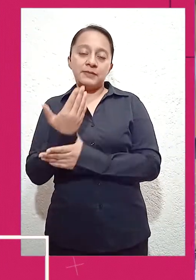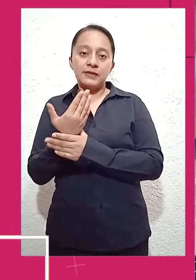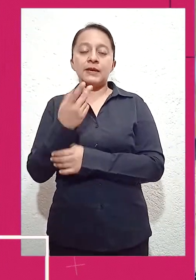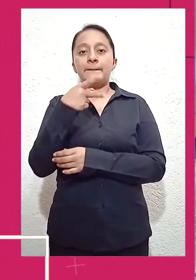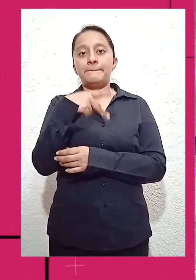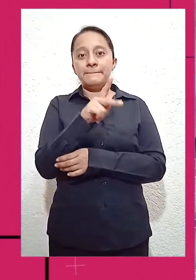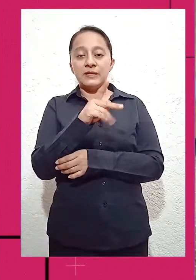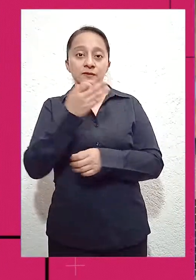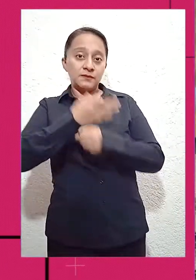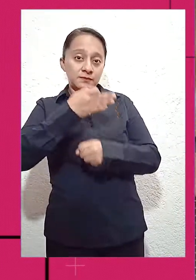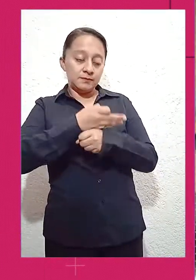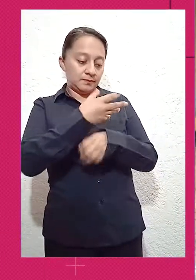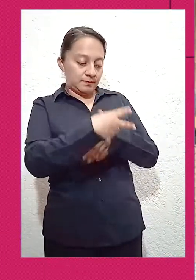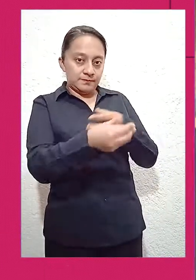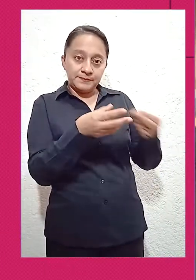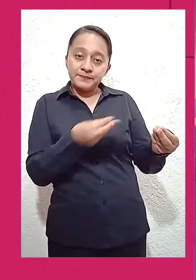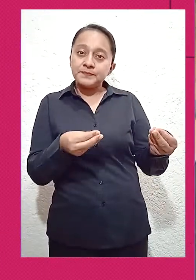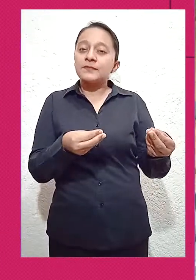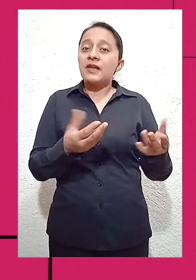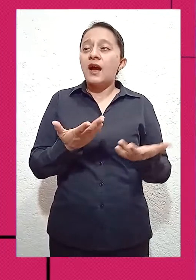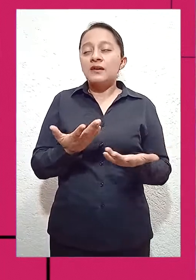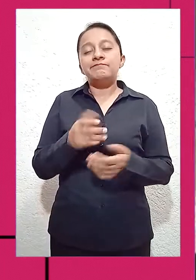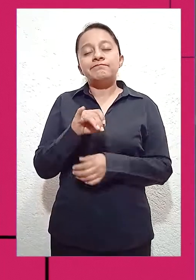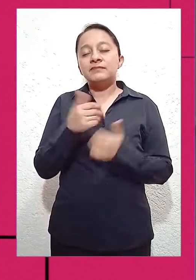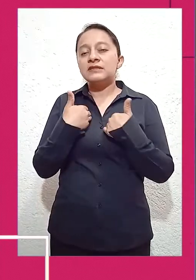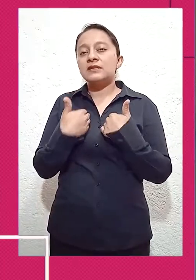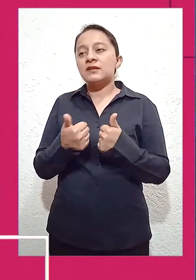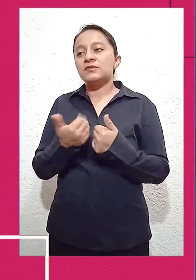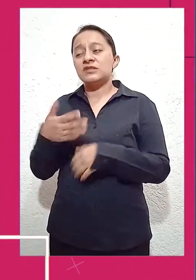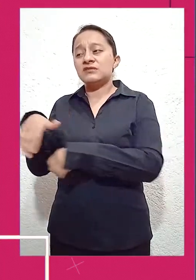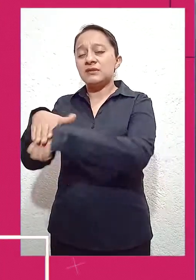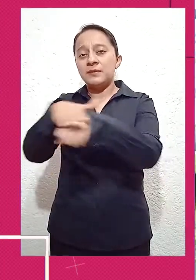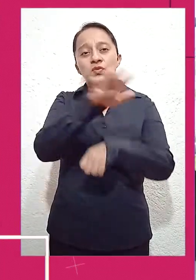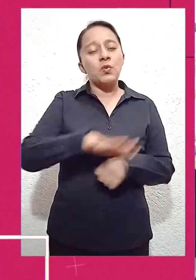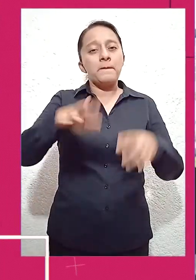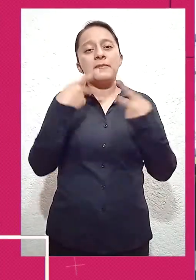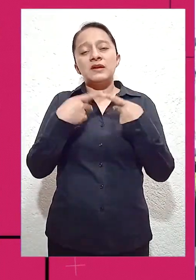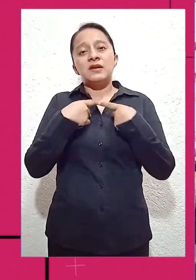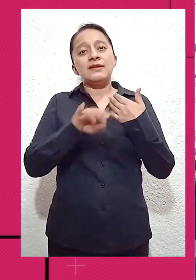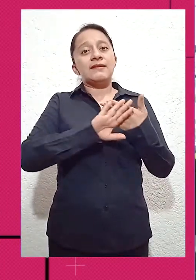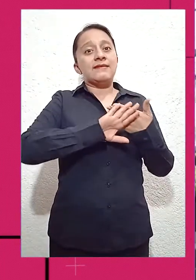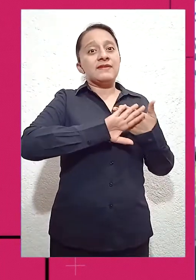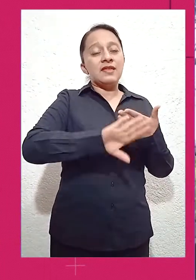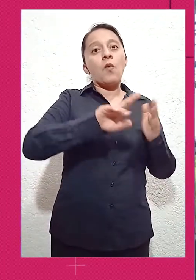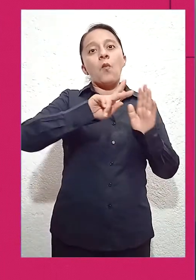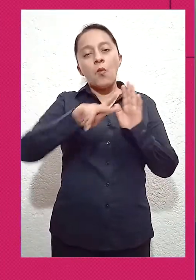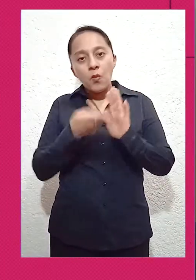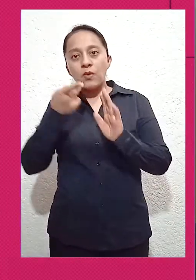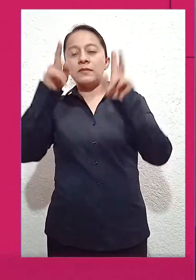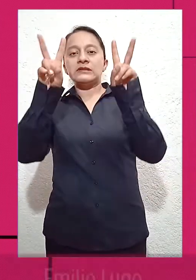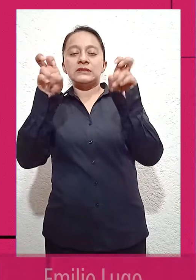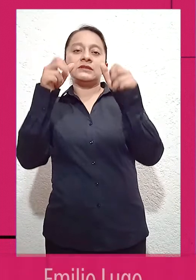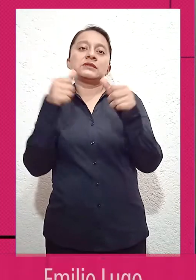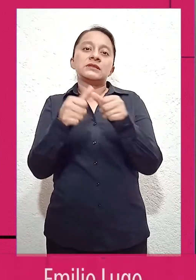población para tratar de evitar un regreso de escenario, el cual sería catastrófico para la gran mayoría de los establecimientos. Sí,